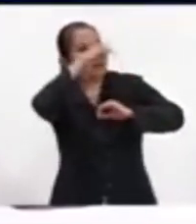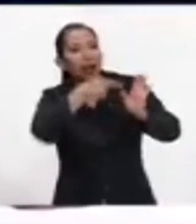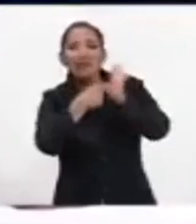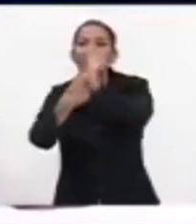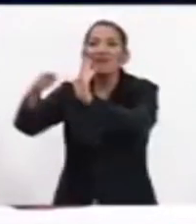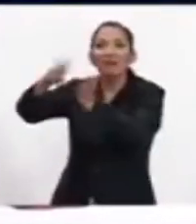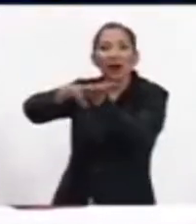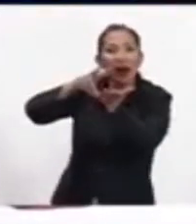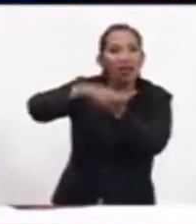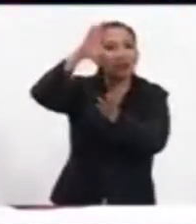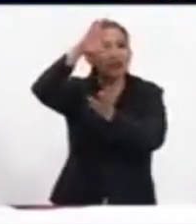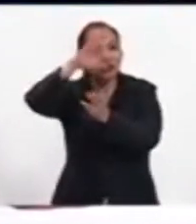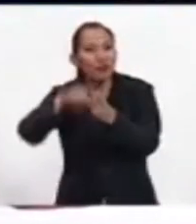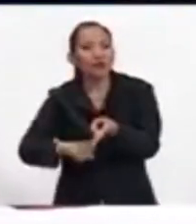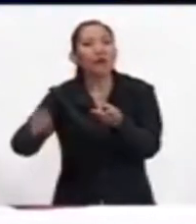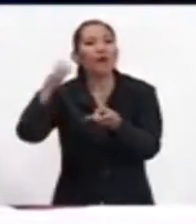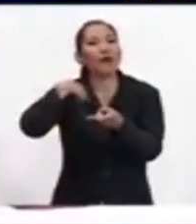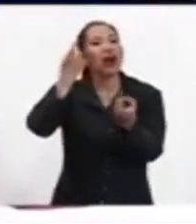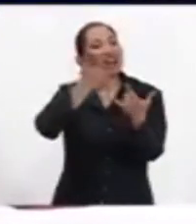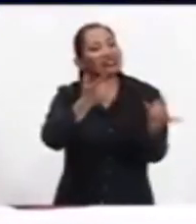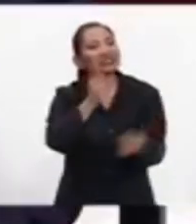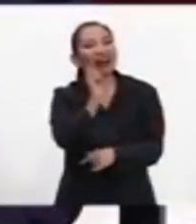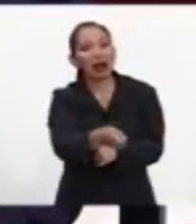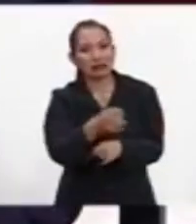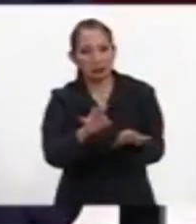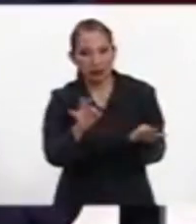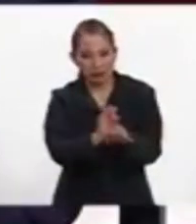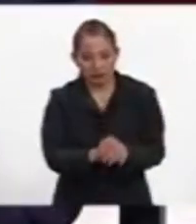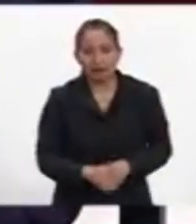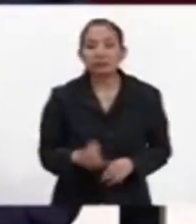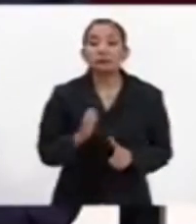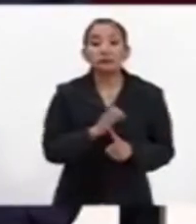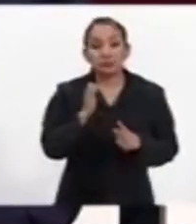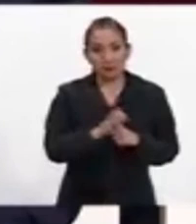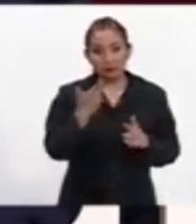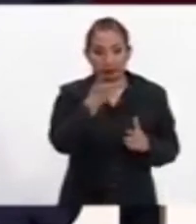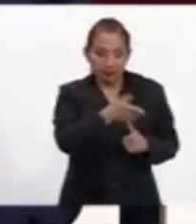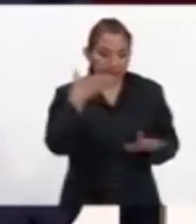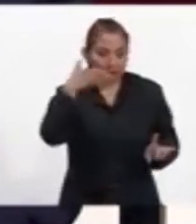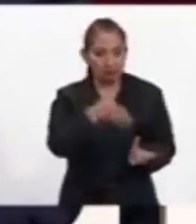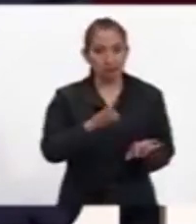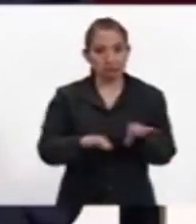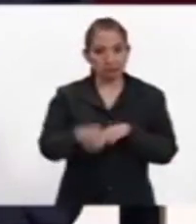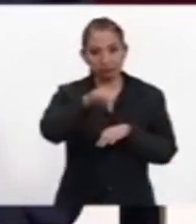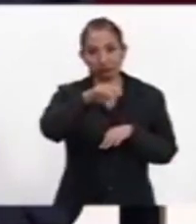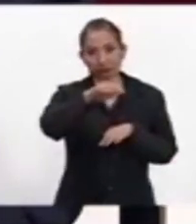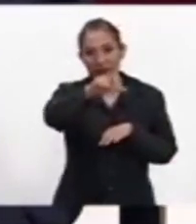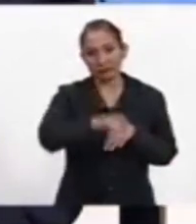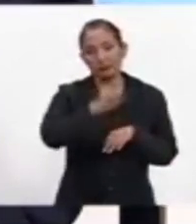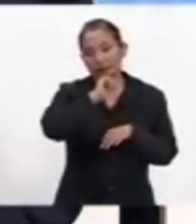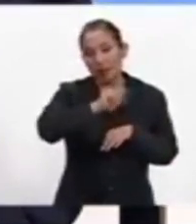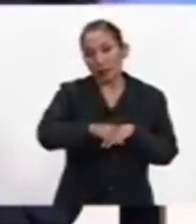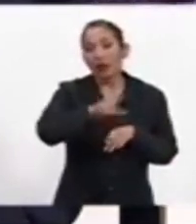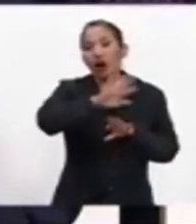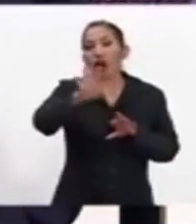en sus valores, en su cultura, en sus acontecimientos relevantes. Entonces es el sentido con el que se trabaja Notimex, desde luego pues